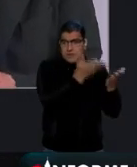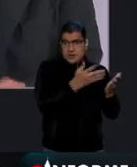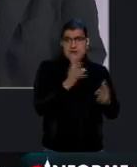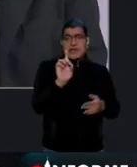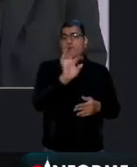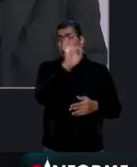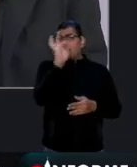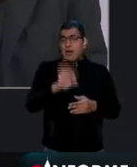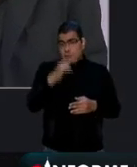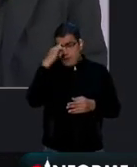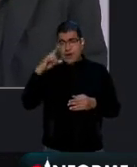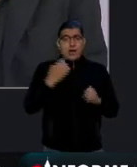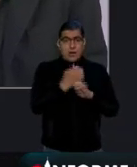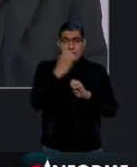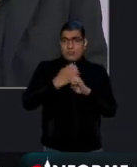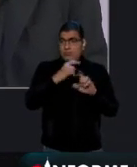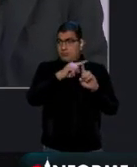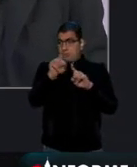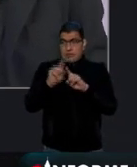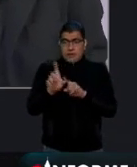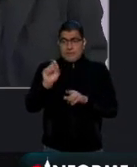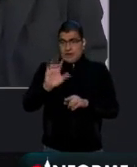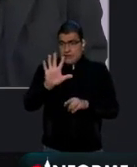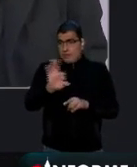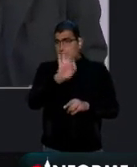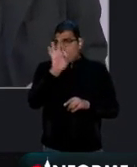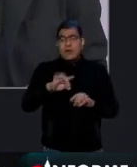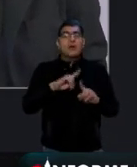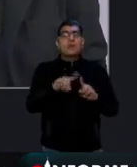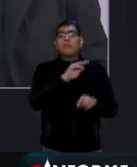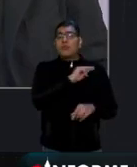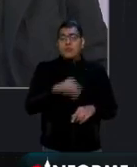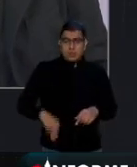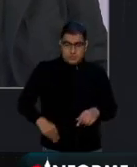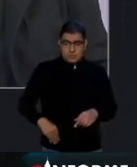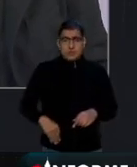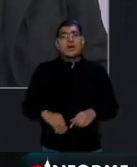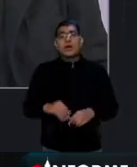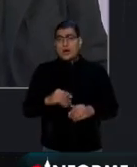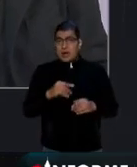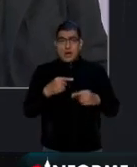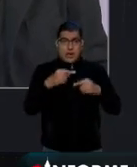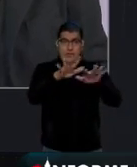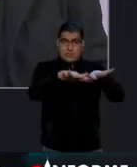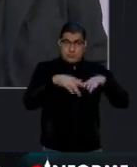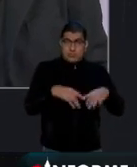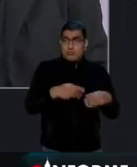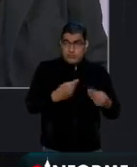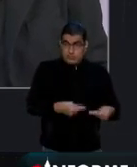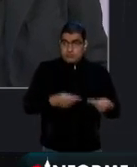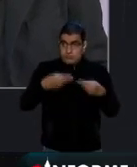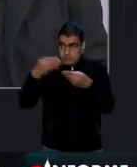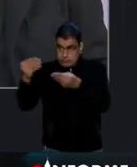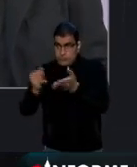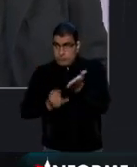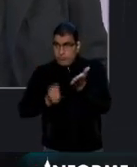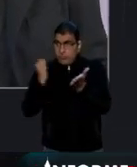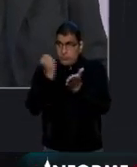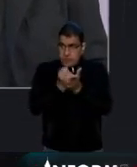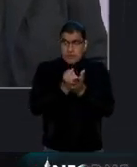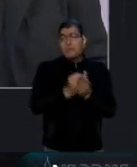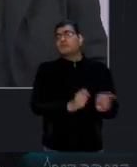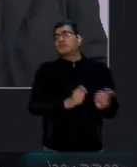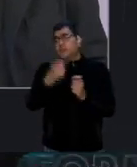% a estados y 25% a municipios. El dictamen aprobado ya fue enviado al Senado para su discusión y